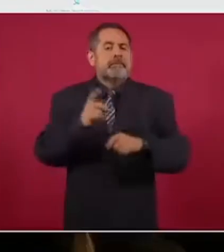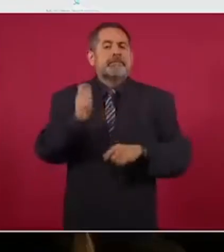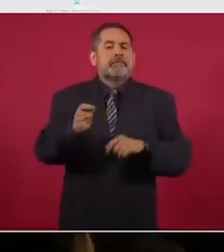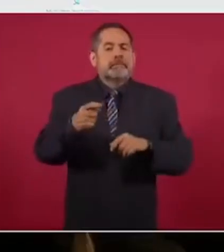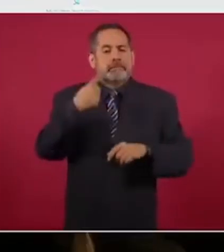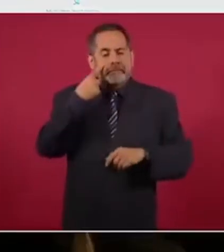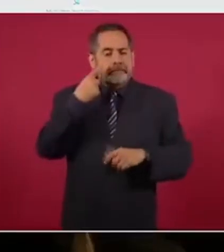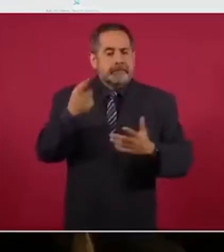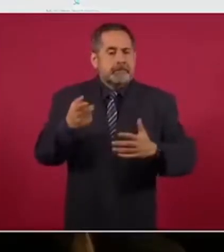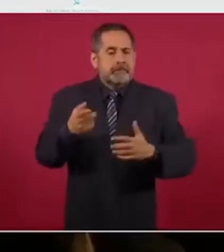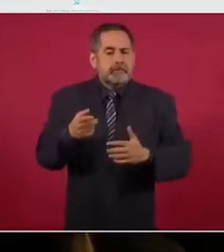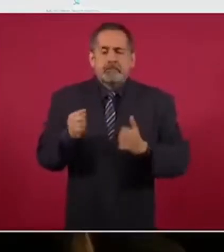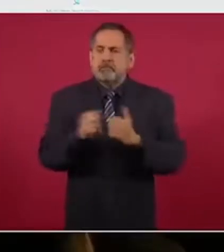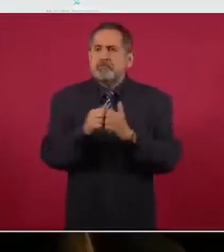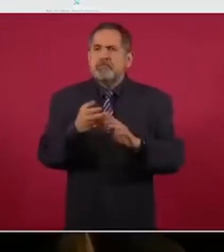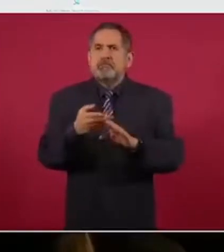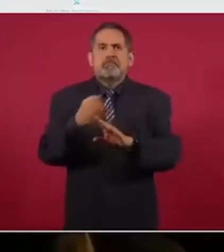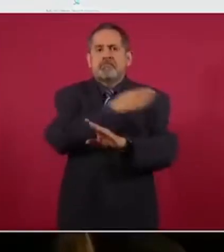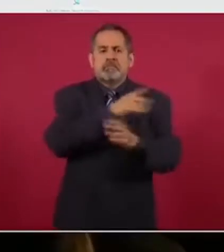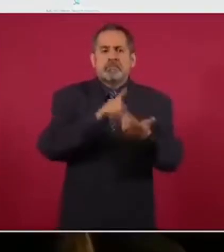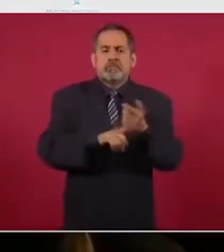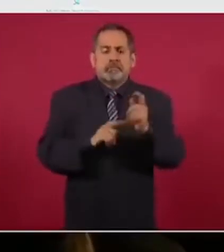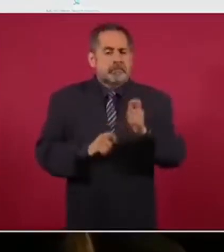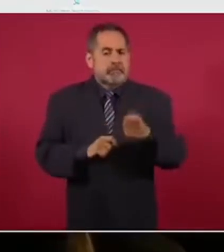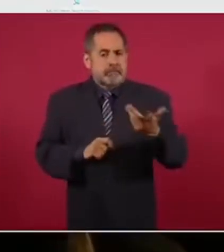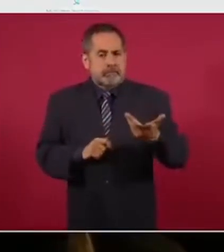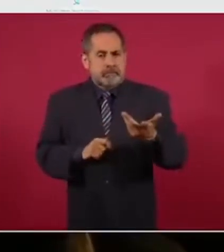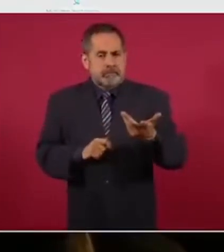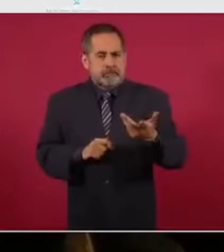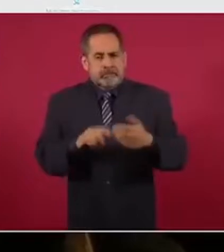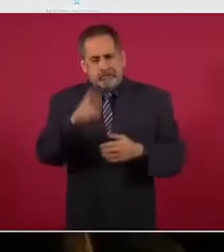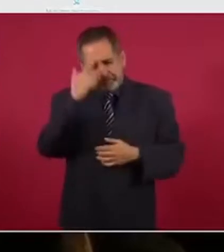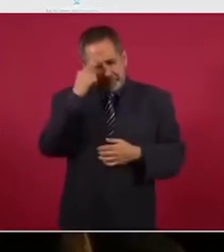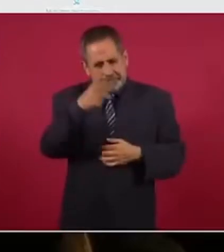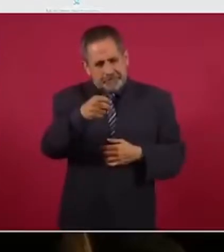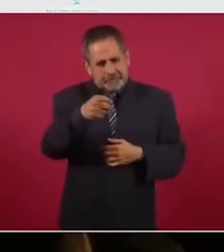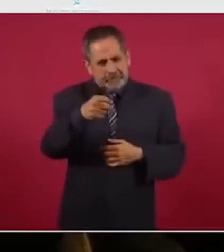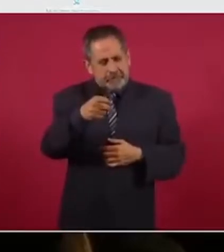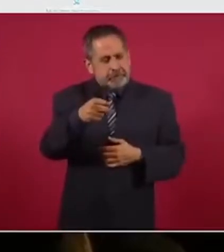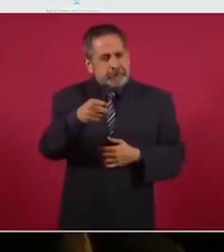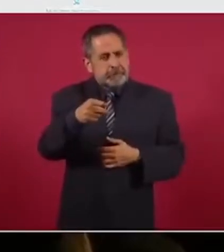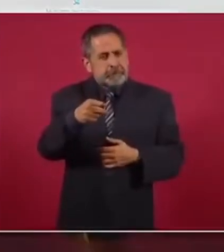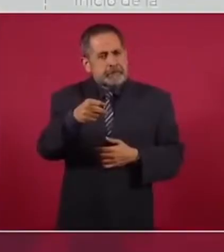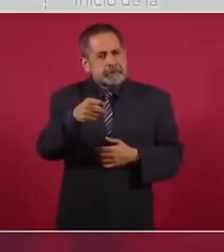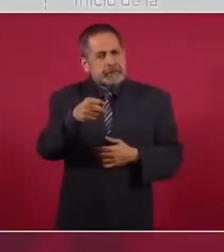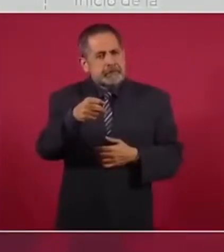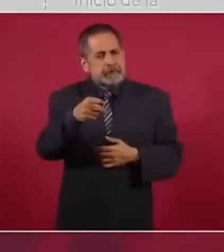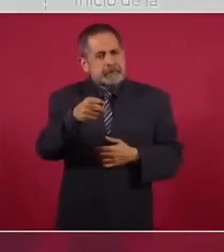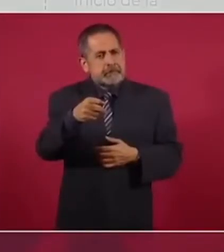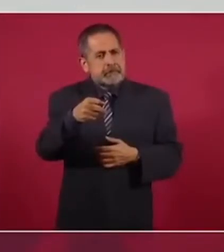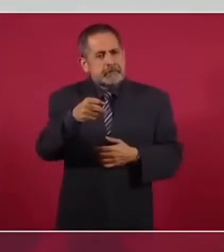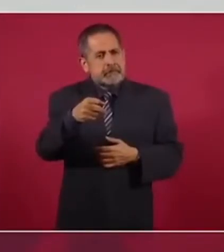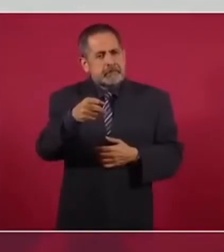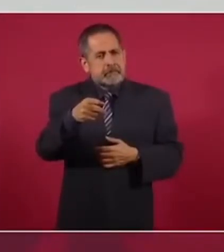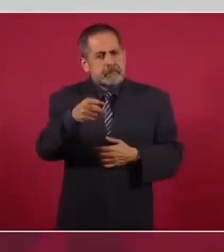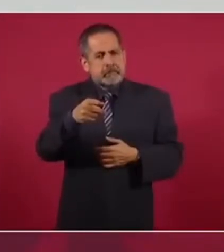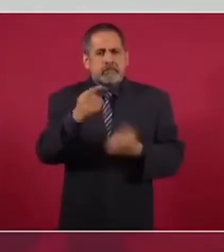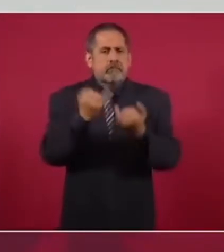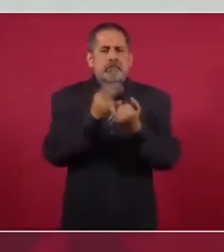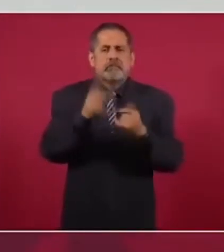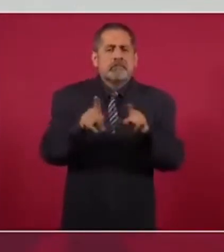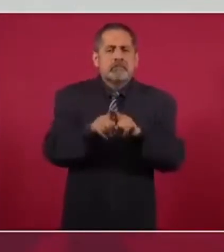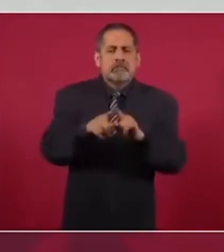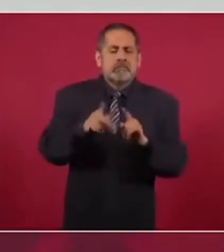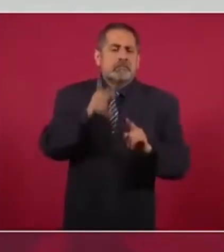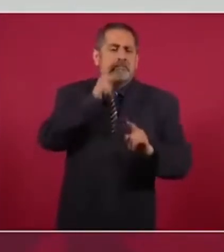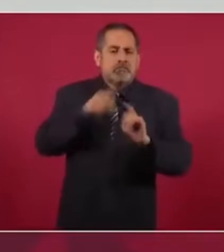con la caída en la extracción de petróleo,